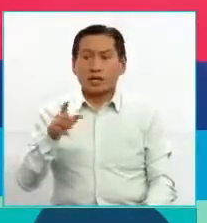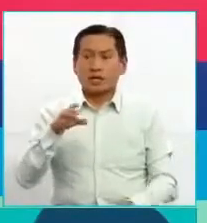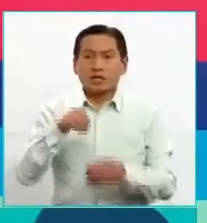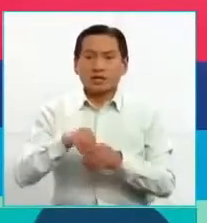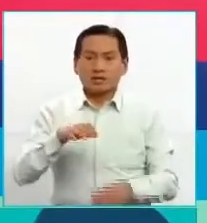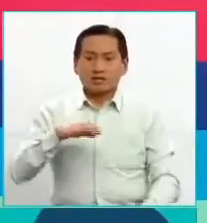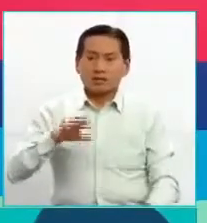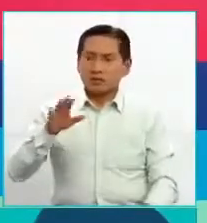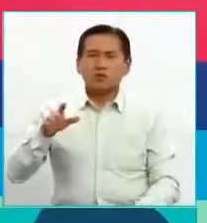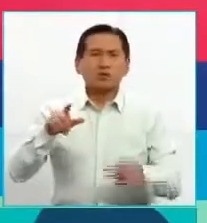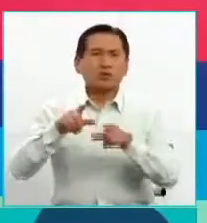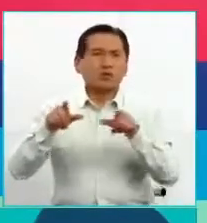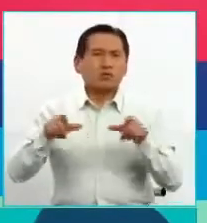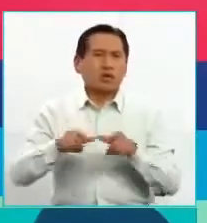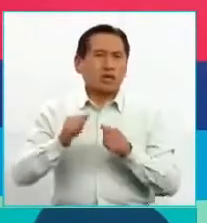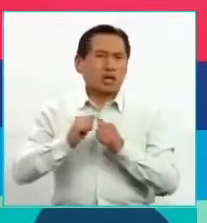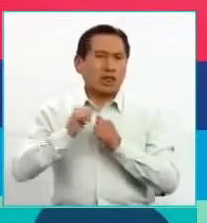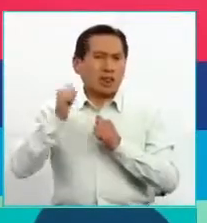que es muy lejano.